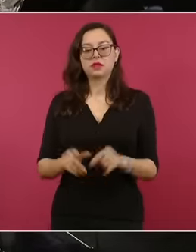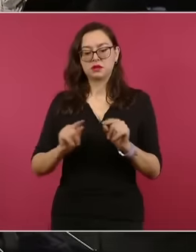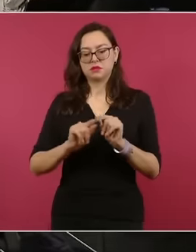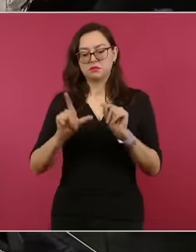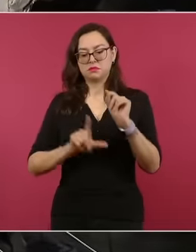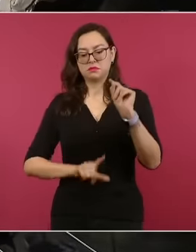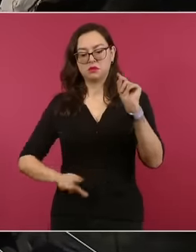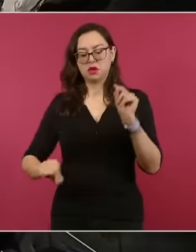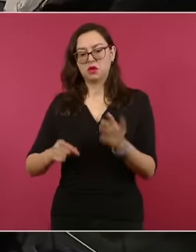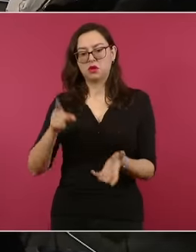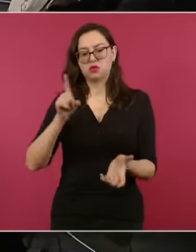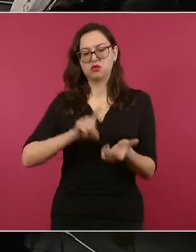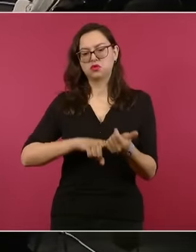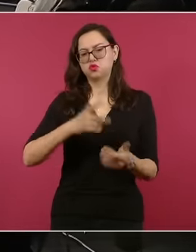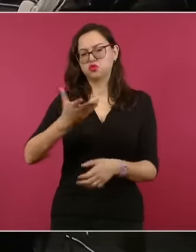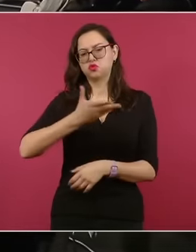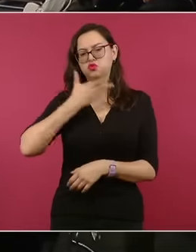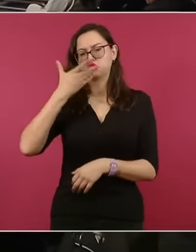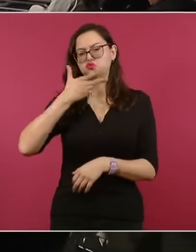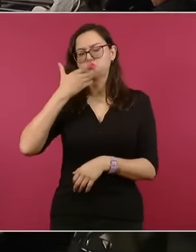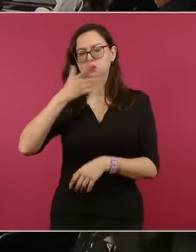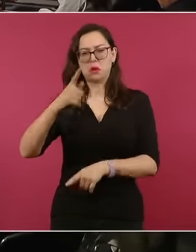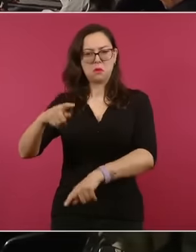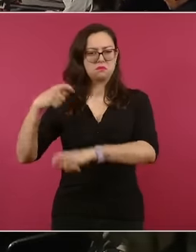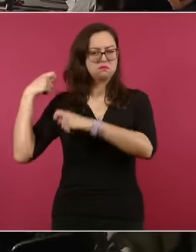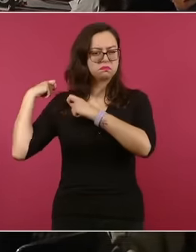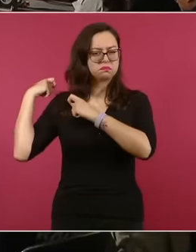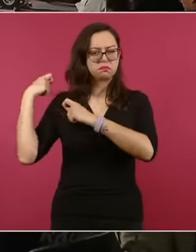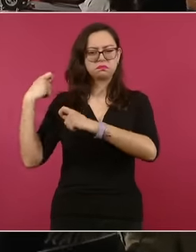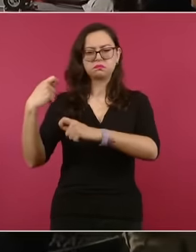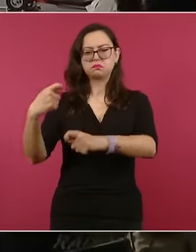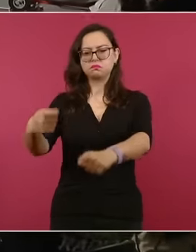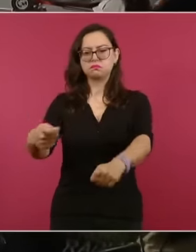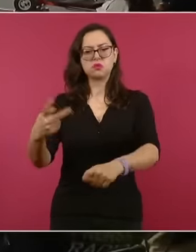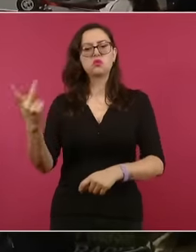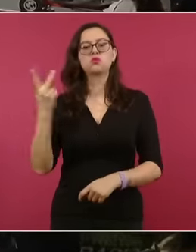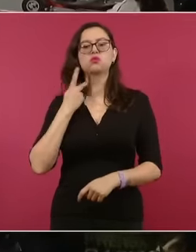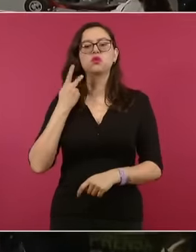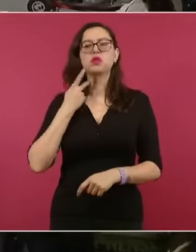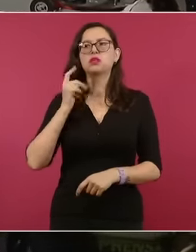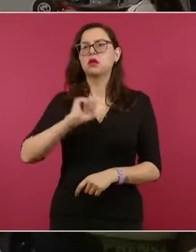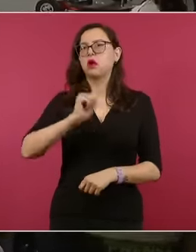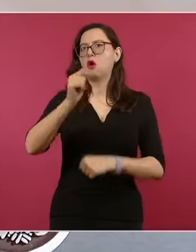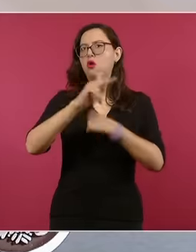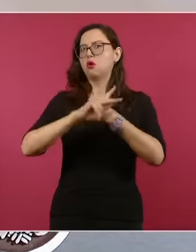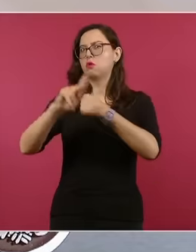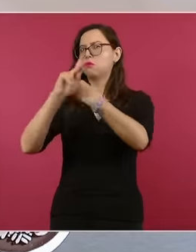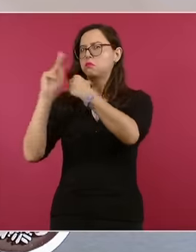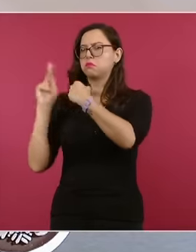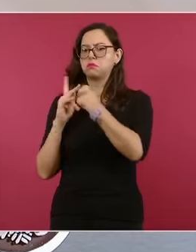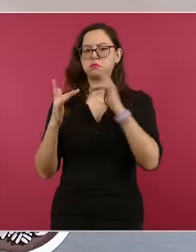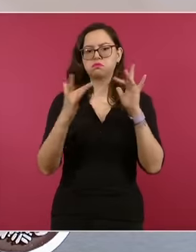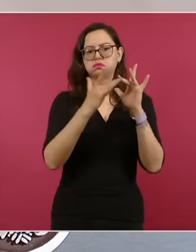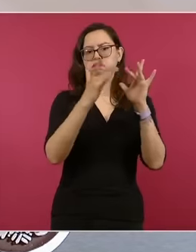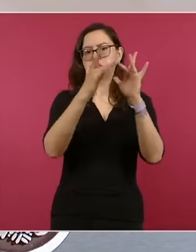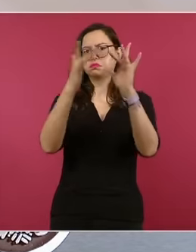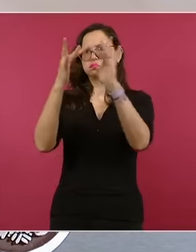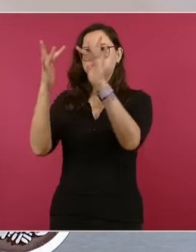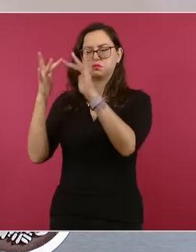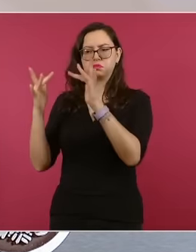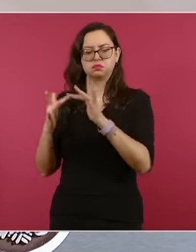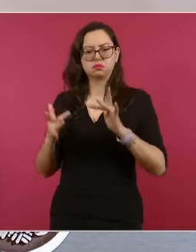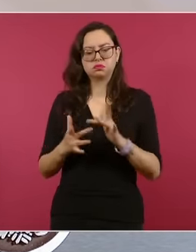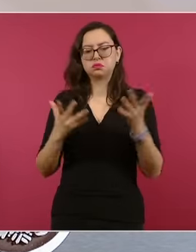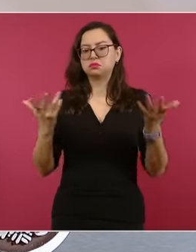reconocen sus raíces en la historia y cultura excepcionales de México. Y sabemos que México es reconocido